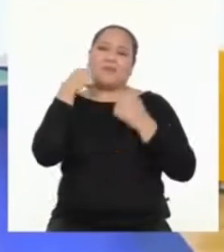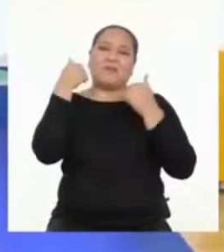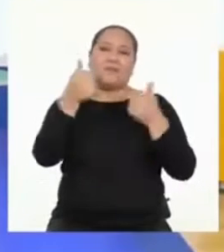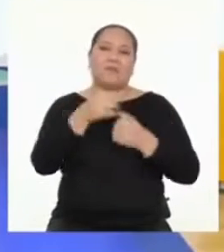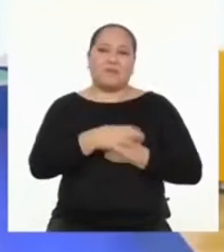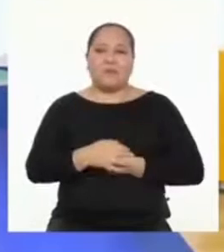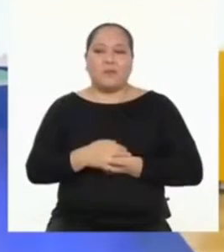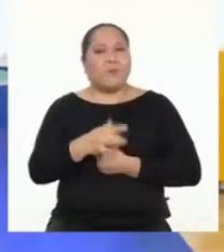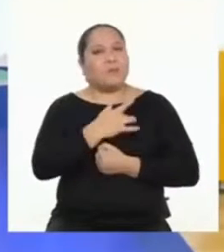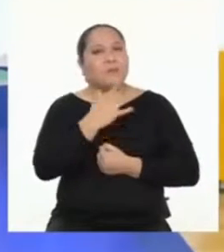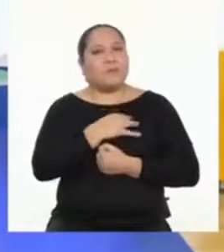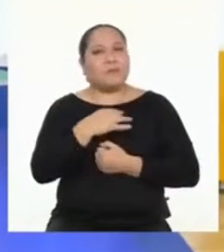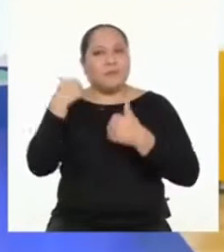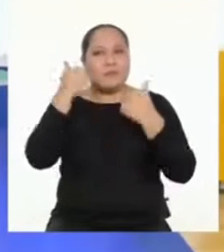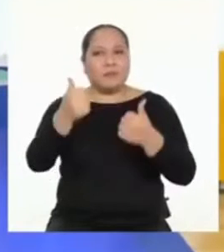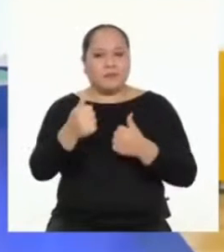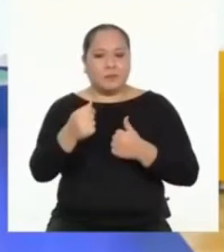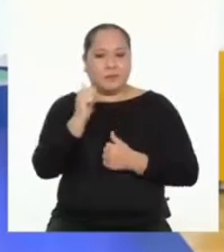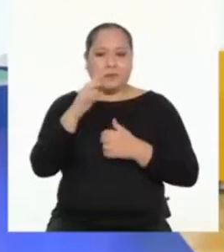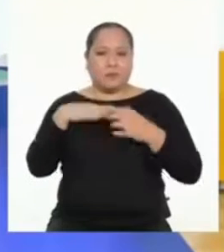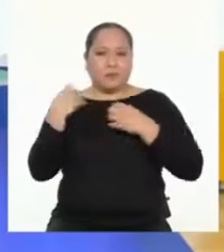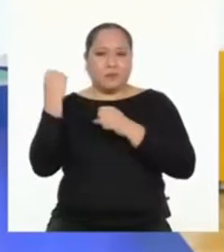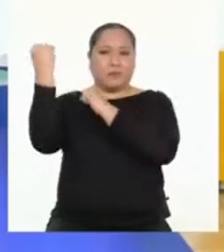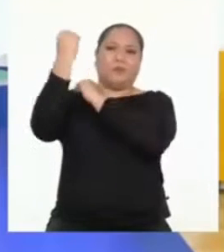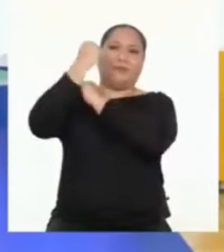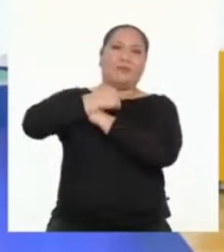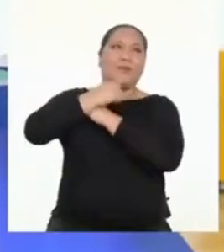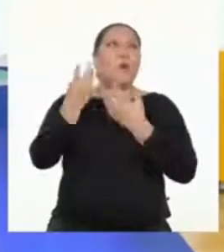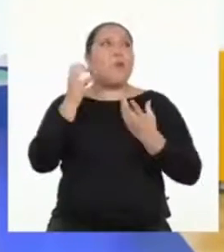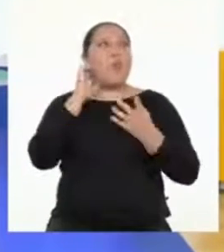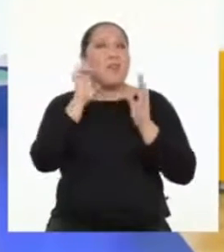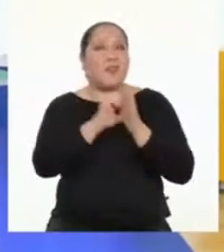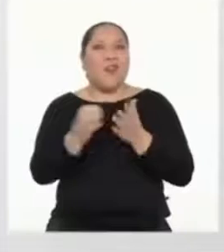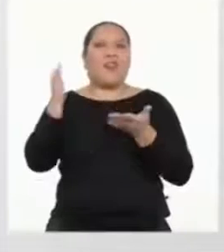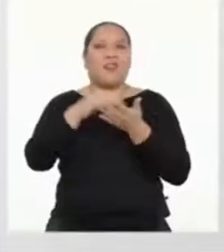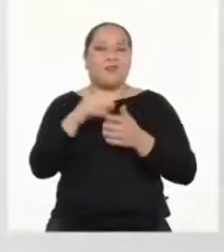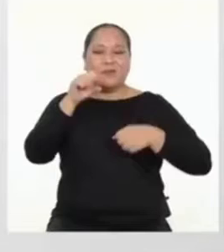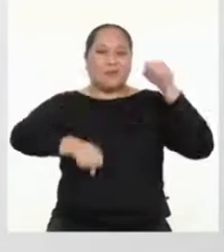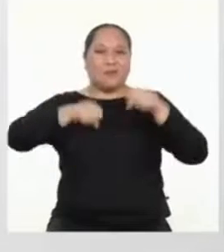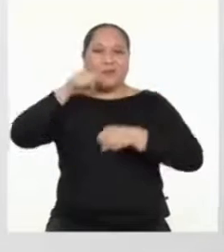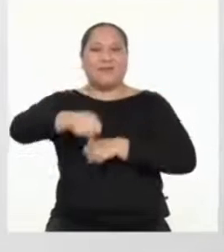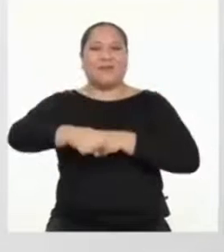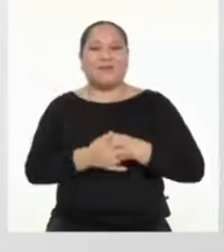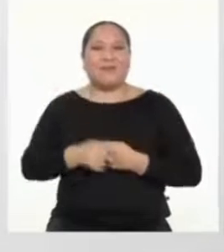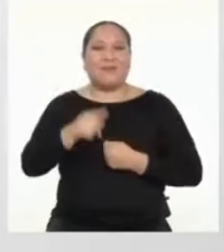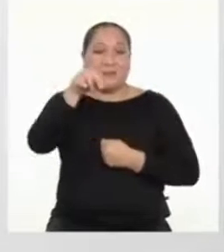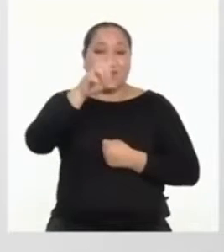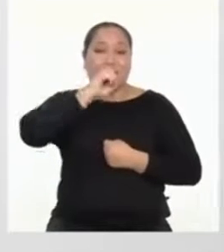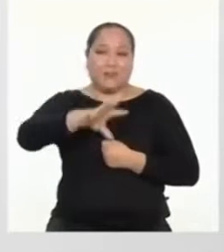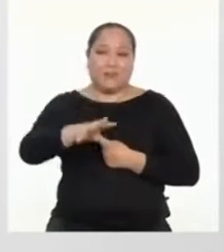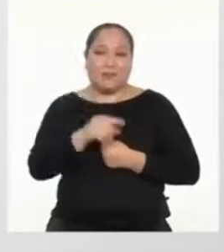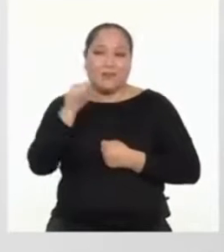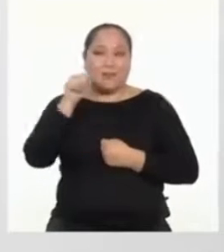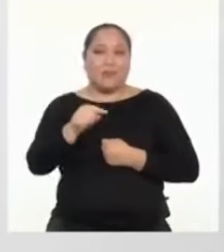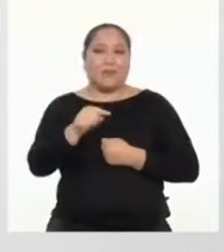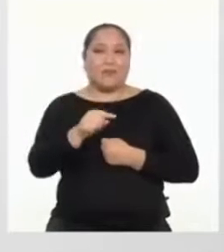mundo. Me siento motivada, invencible. Como cuando me vuelvo a subir a la bicicleta. Tú lo has dicho. Los